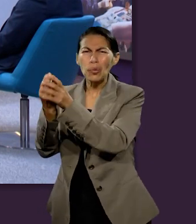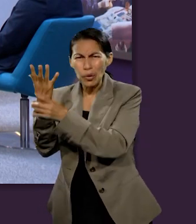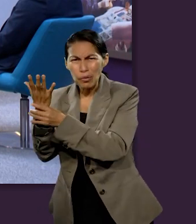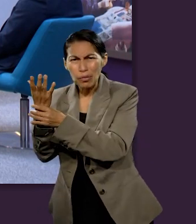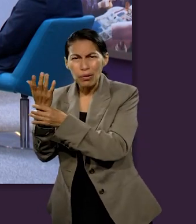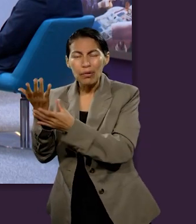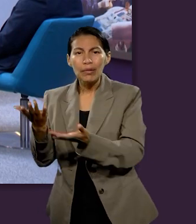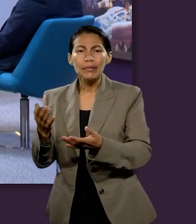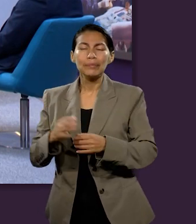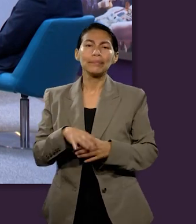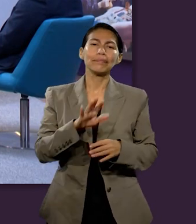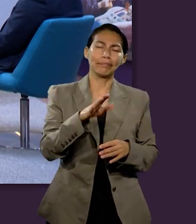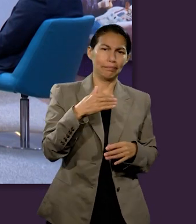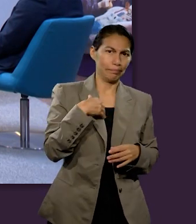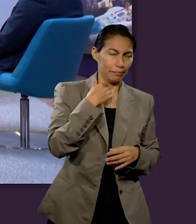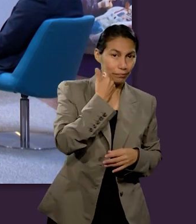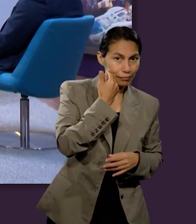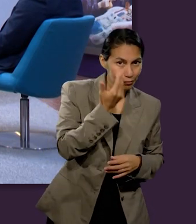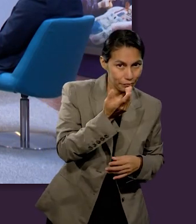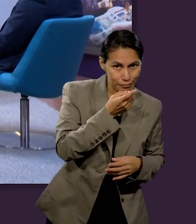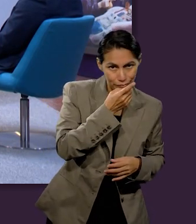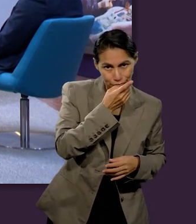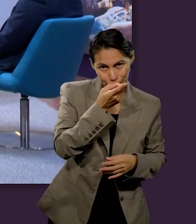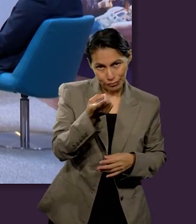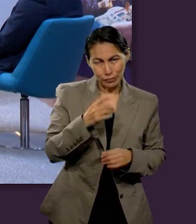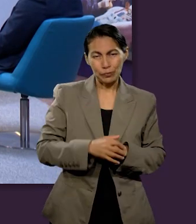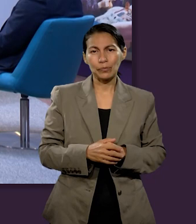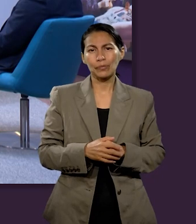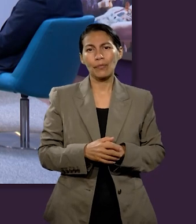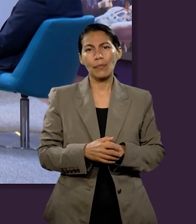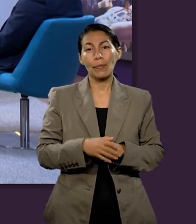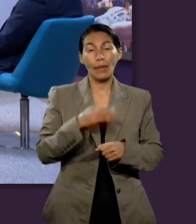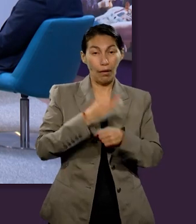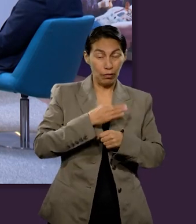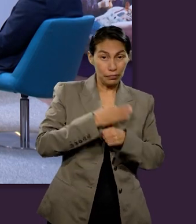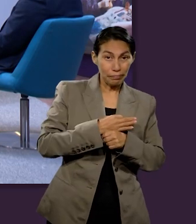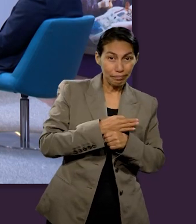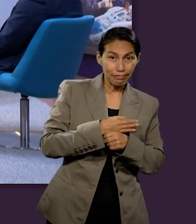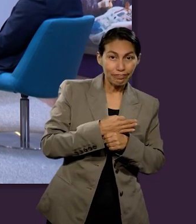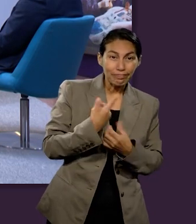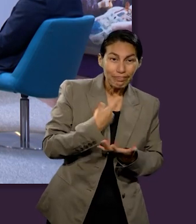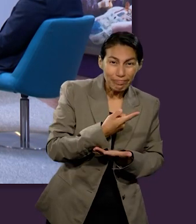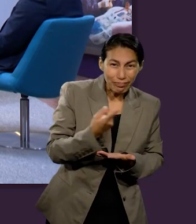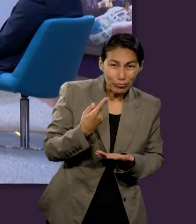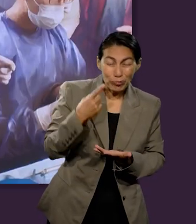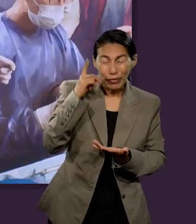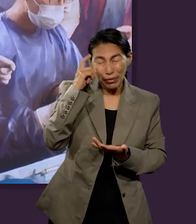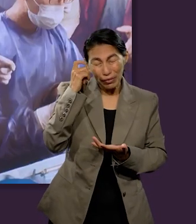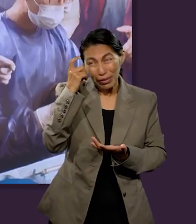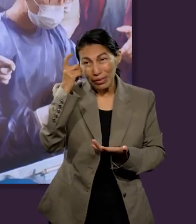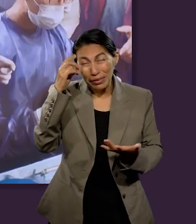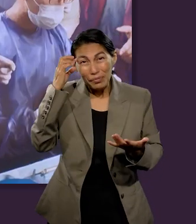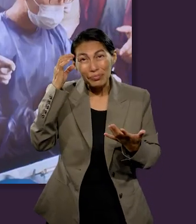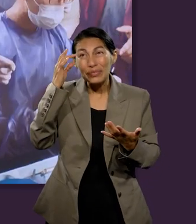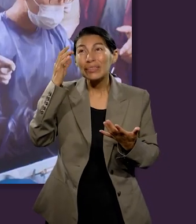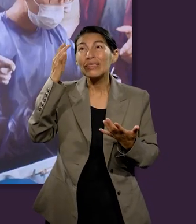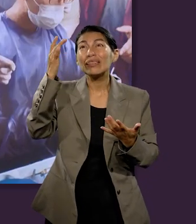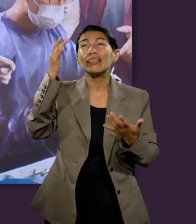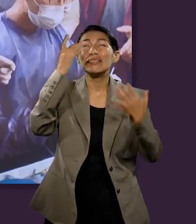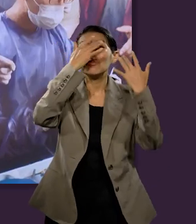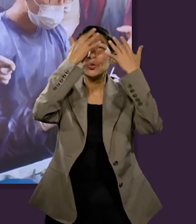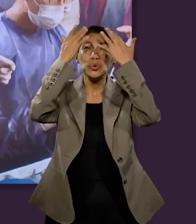es algo plausible, es real? ¿Qué nos dice la Biblia acerca de lo que tiene o no tiene esta nueva realidad? Quisiera